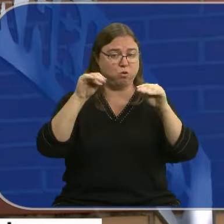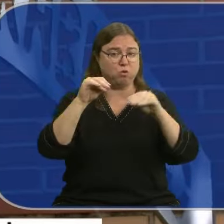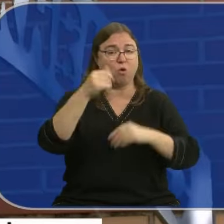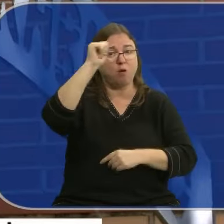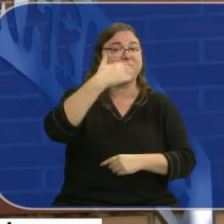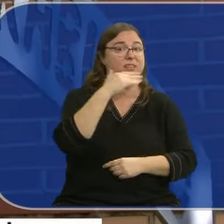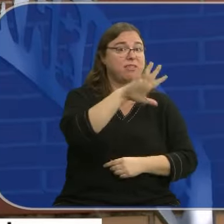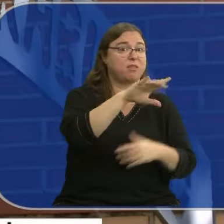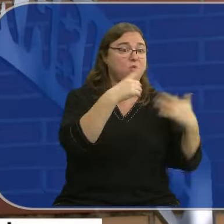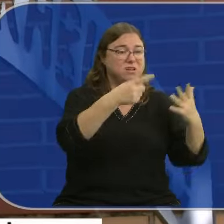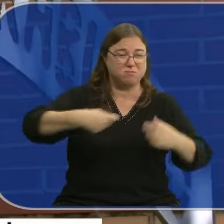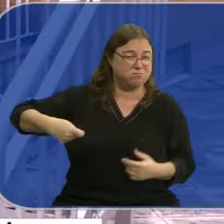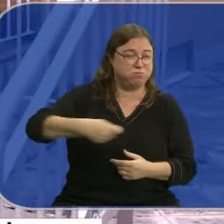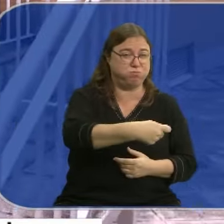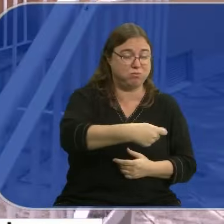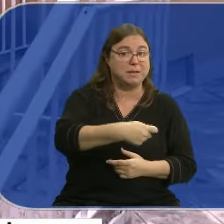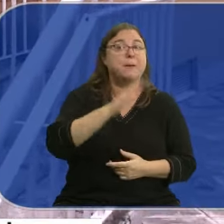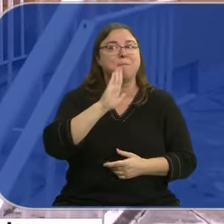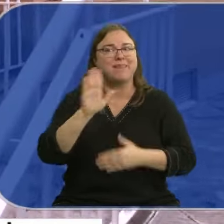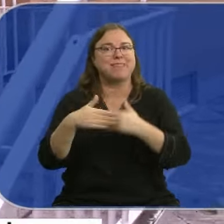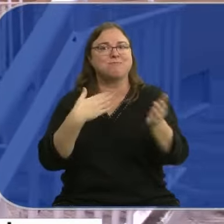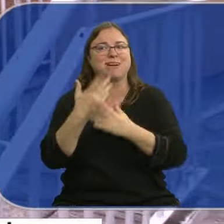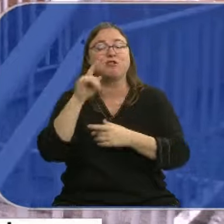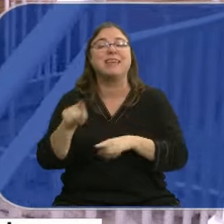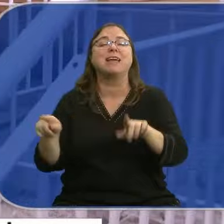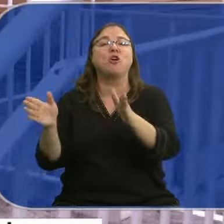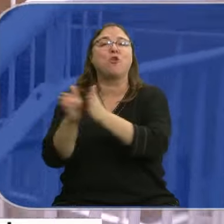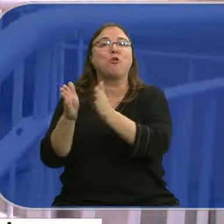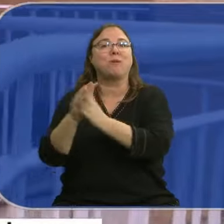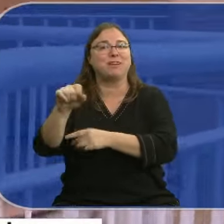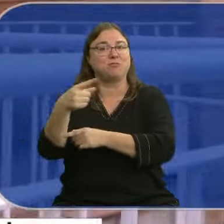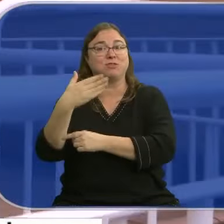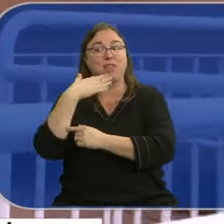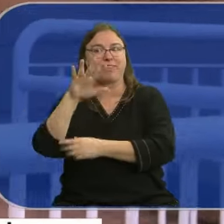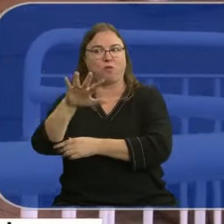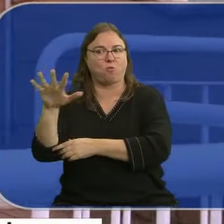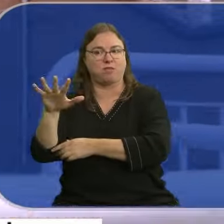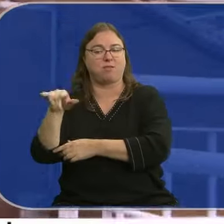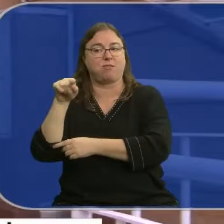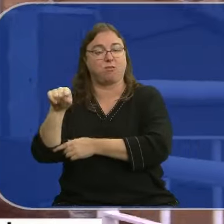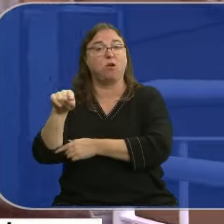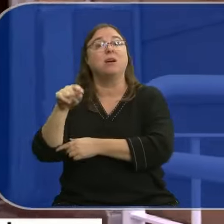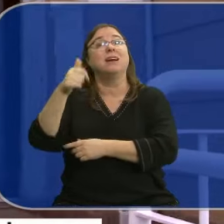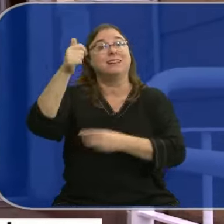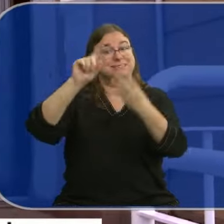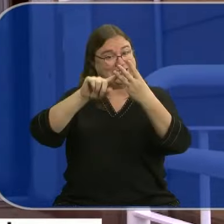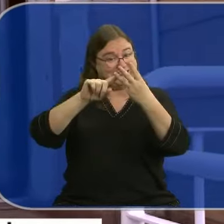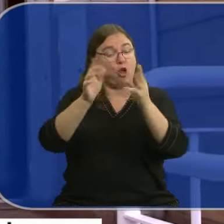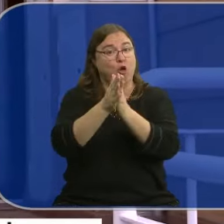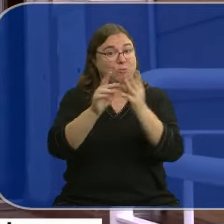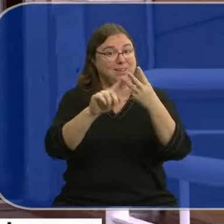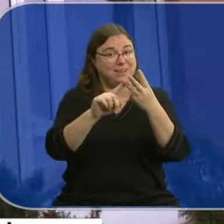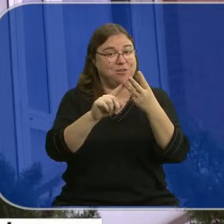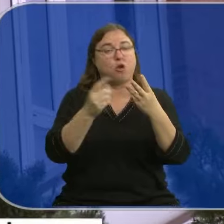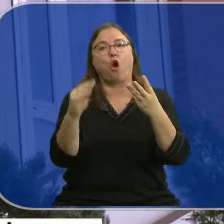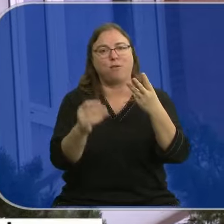56 años ha sido acuchillado presuntamente por su compañero de piso de 55 años. Un tercer hombre más joven que vive en el mismo